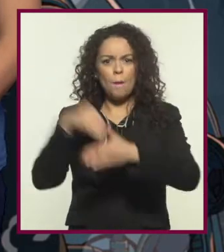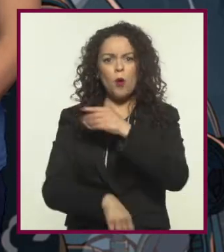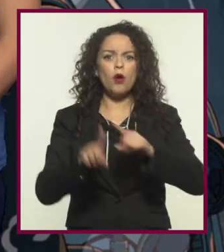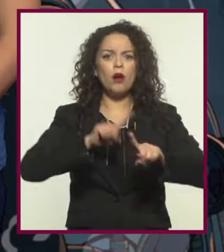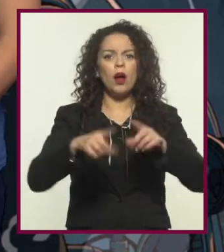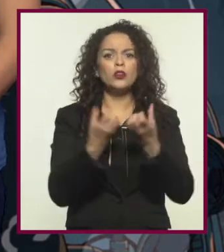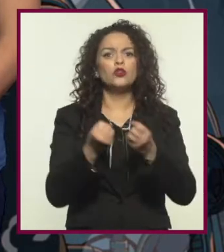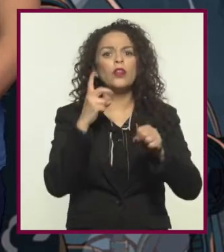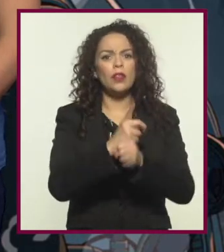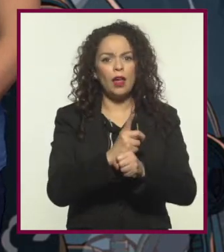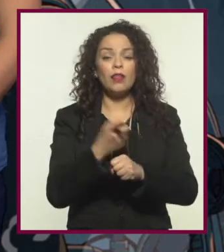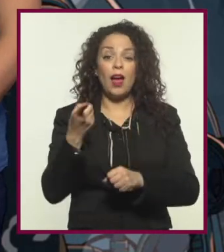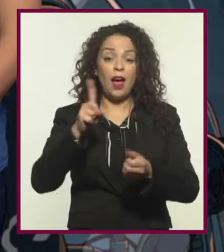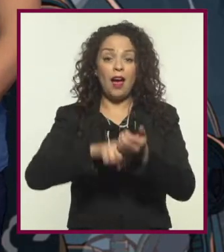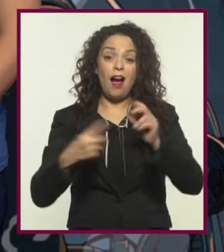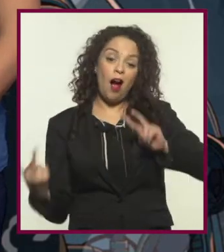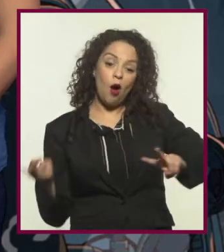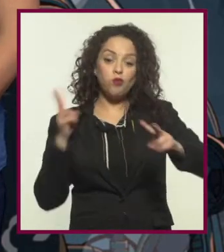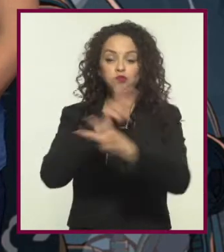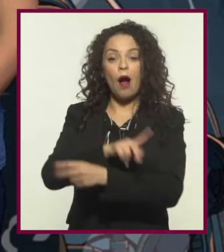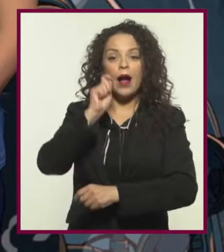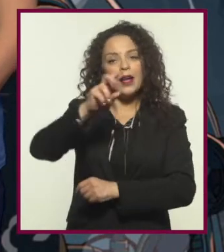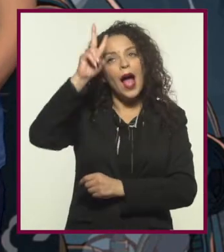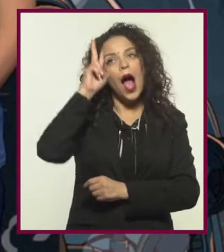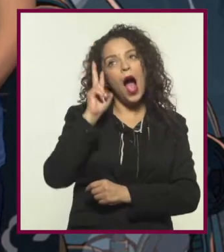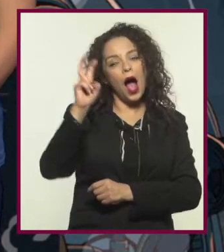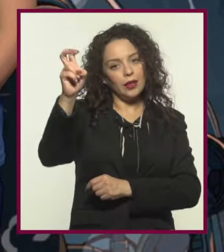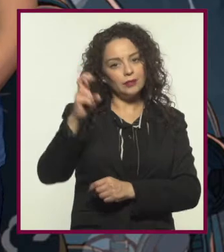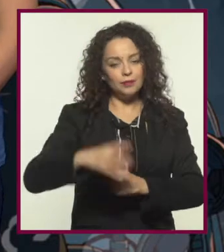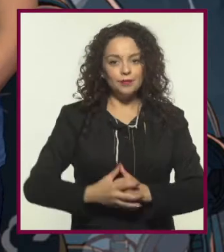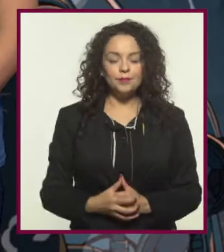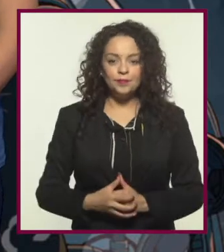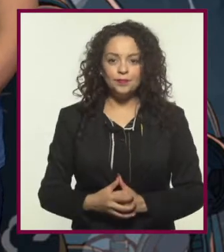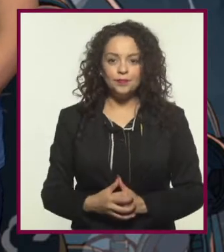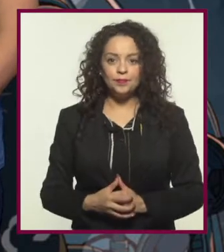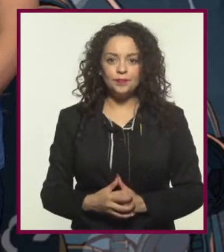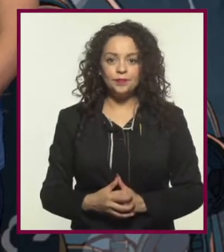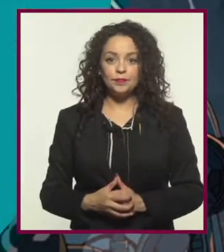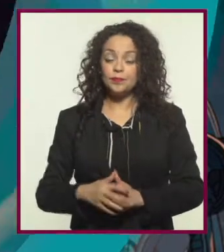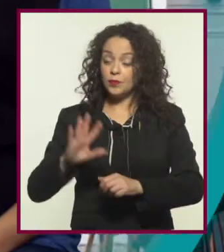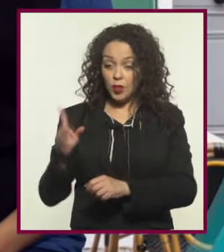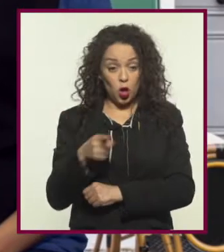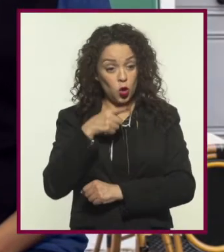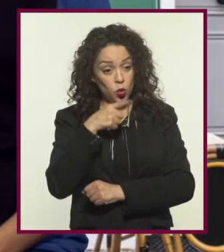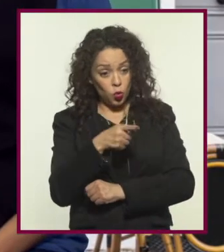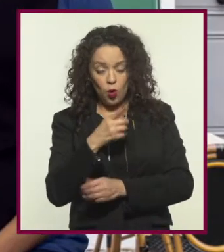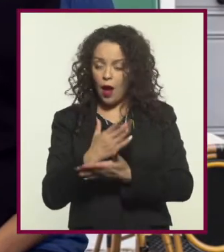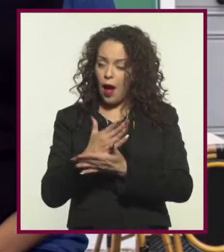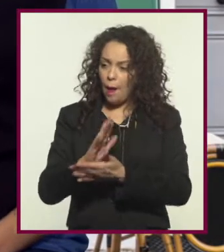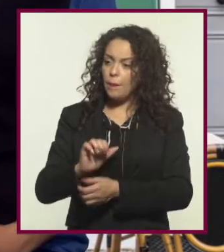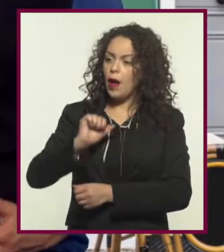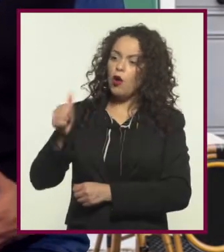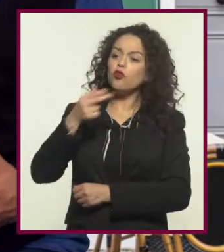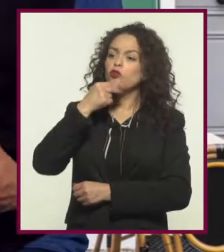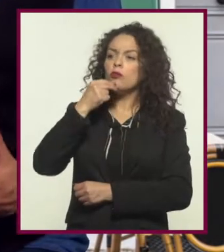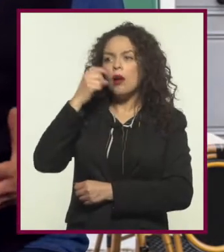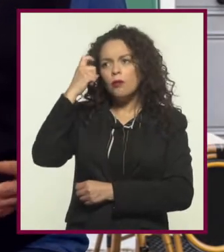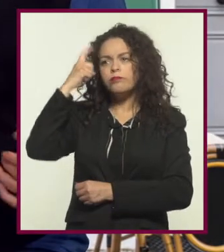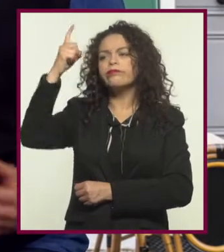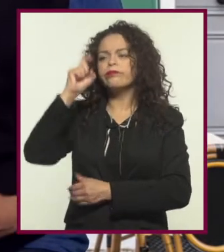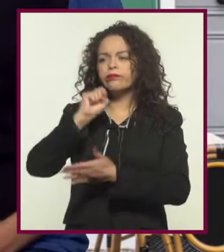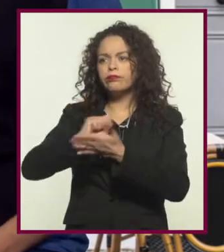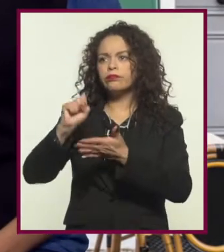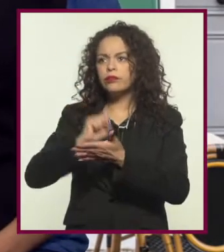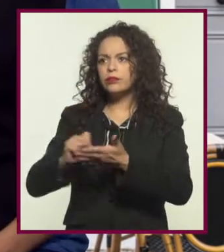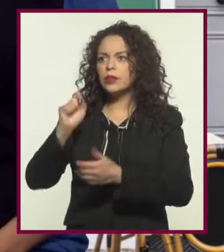sociedades en decadencia, que son justo lo contrario a la utopía. Además de ti, otro gran escritor